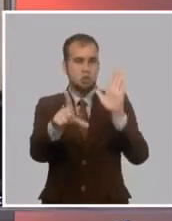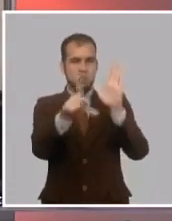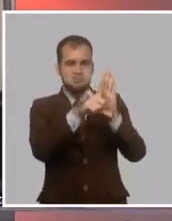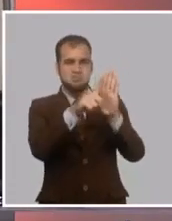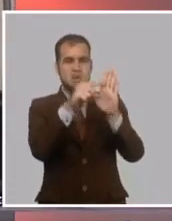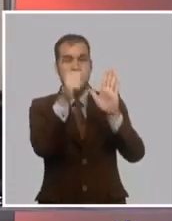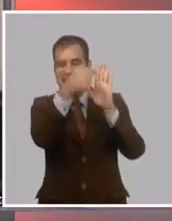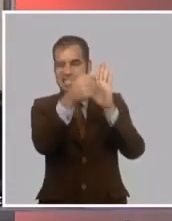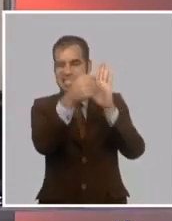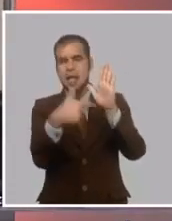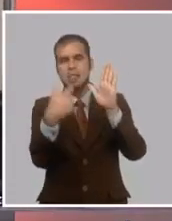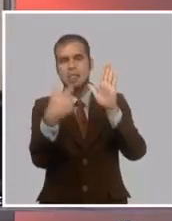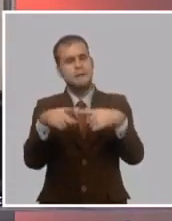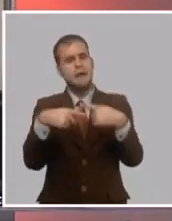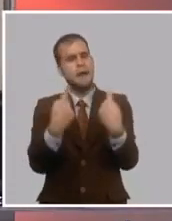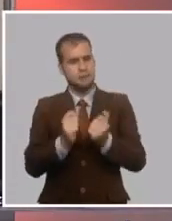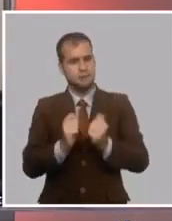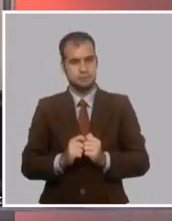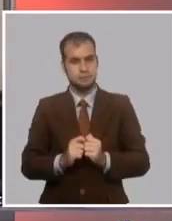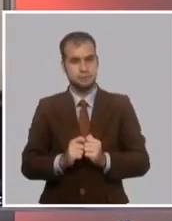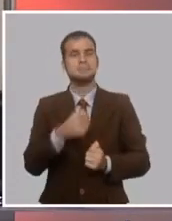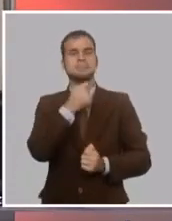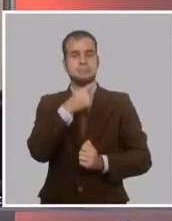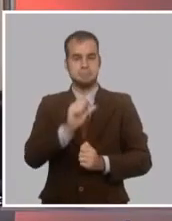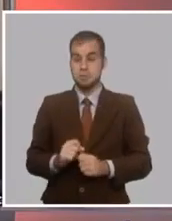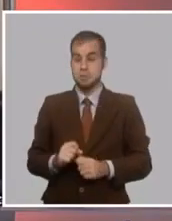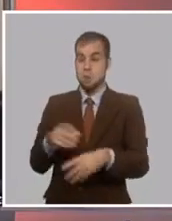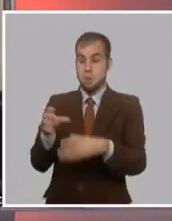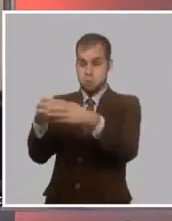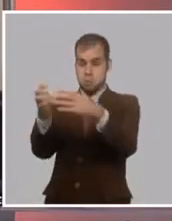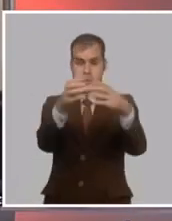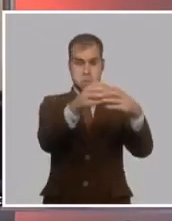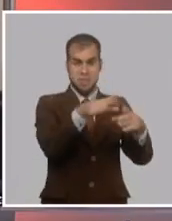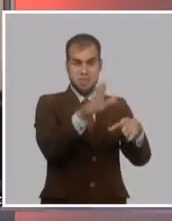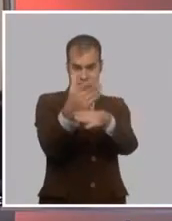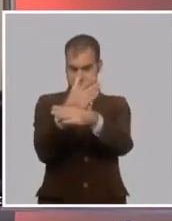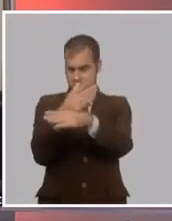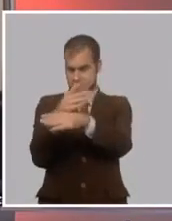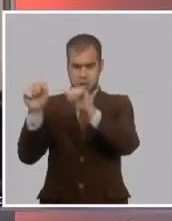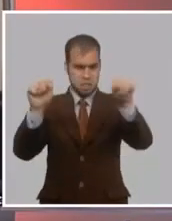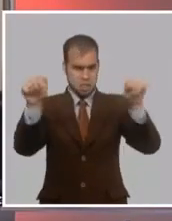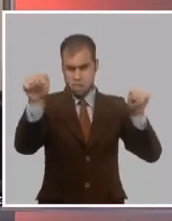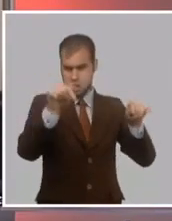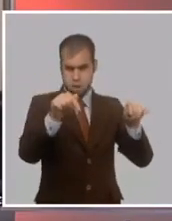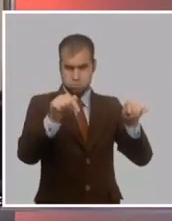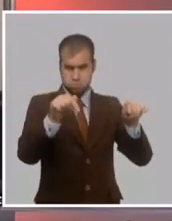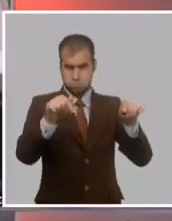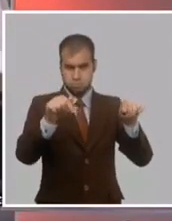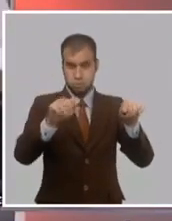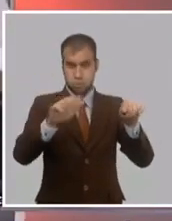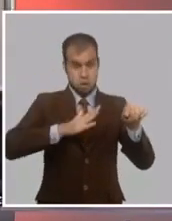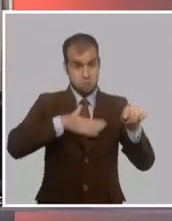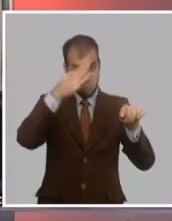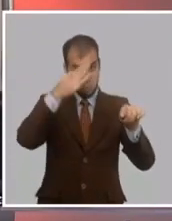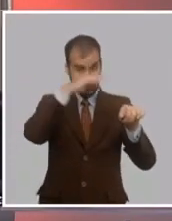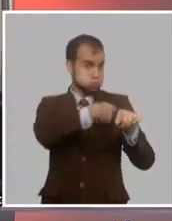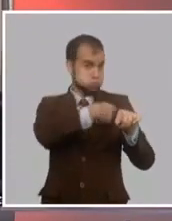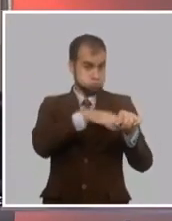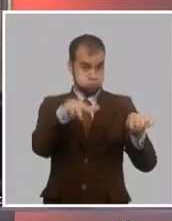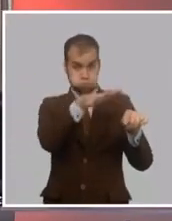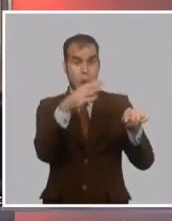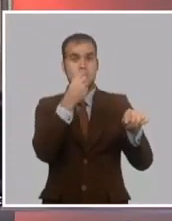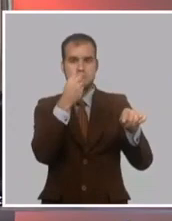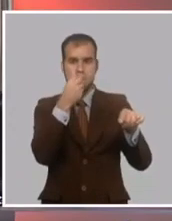permitirían que cada grupo que se asociara en un club tuviera una capacidad de